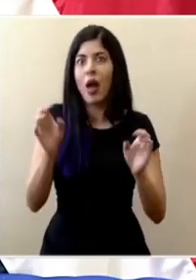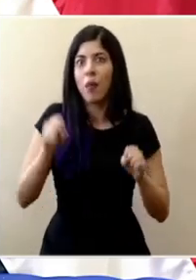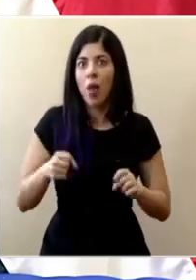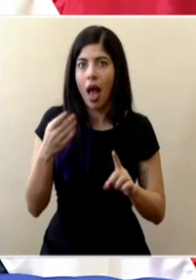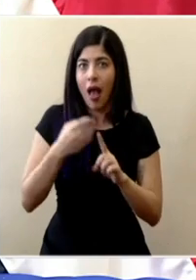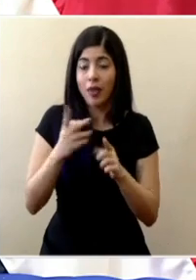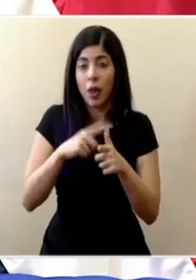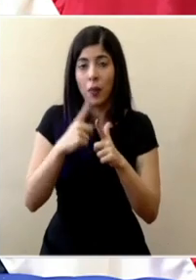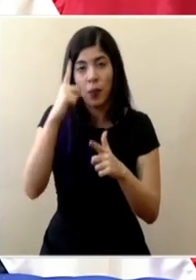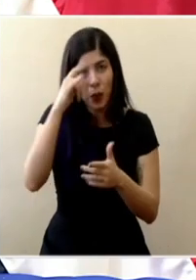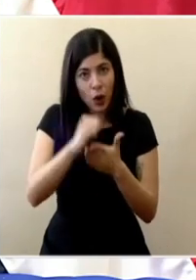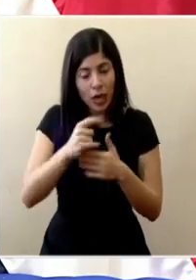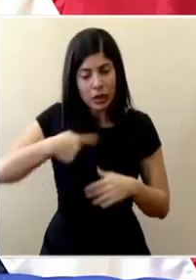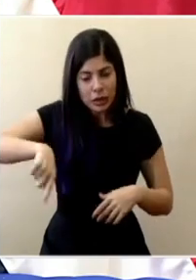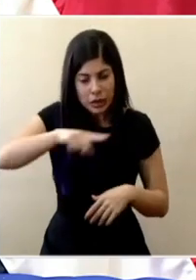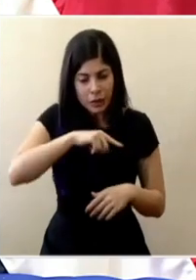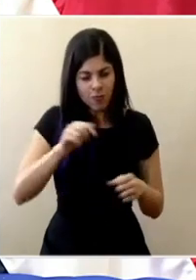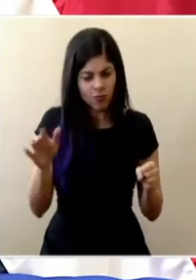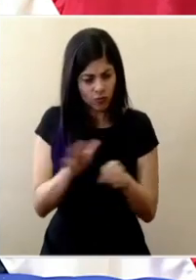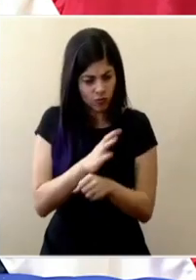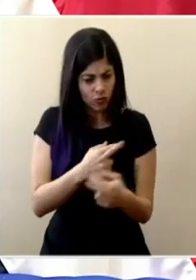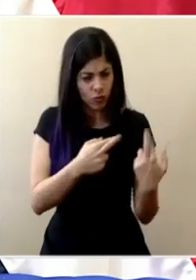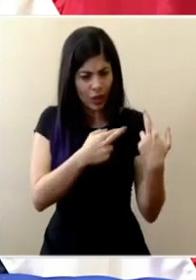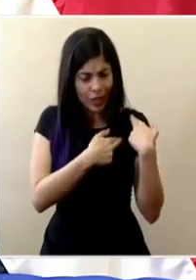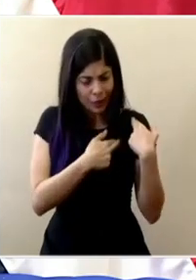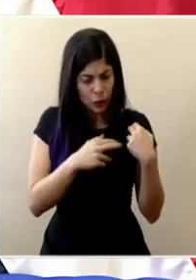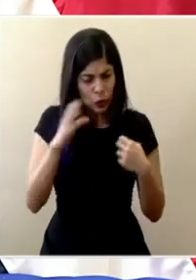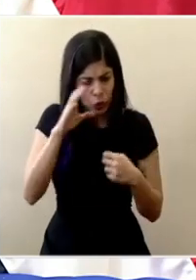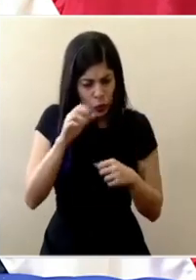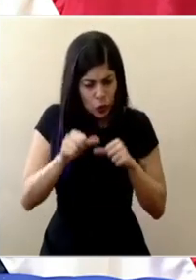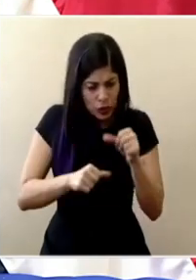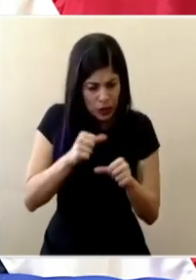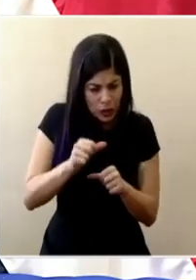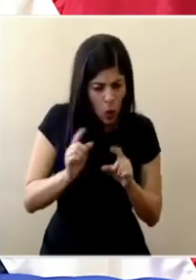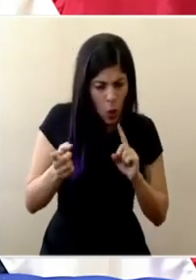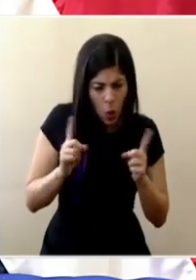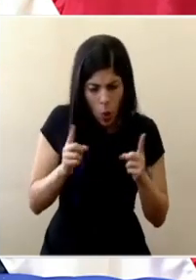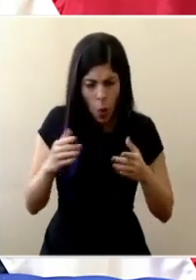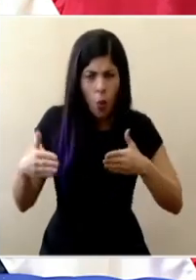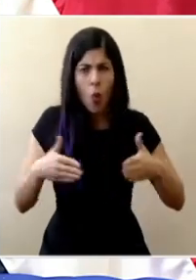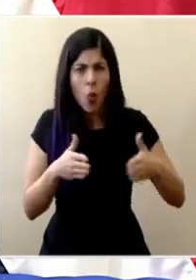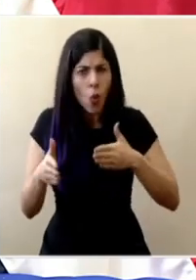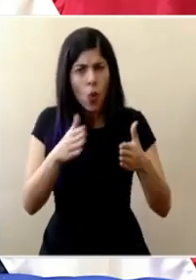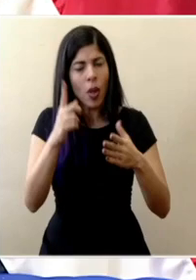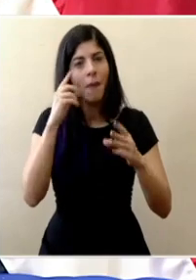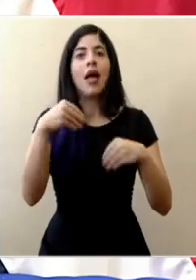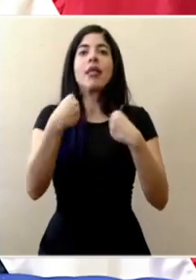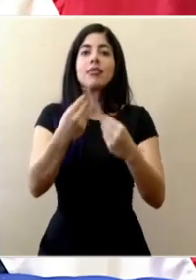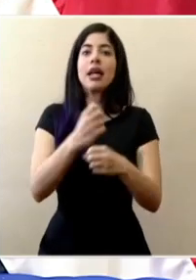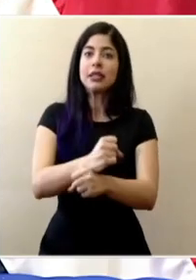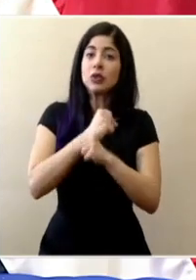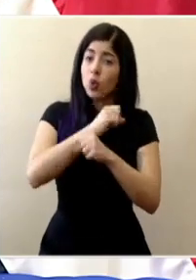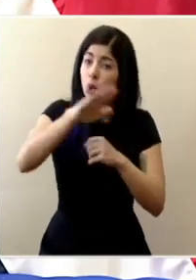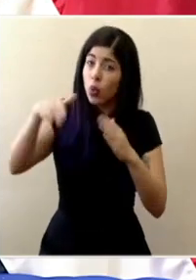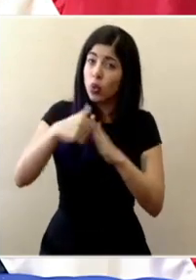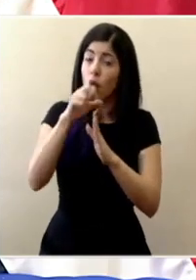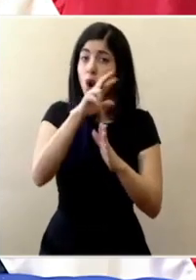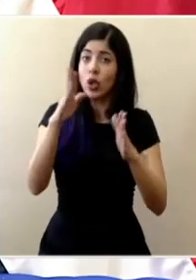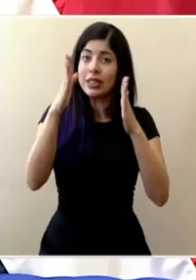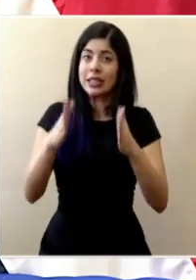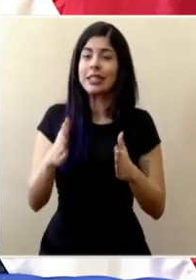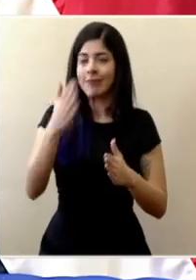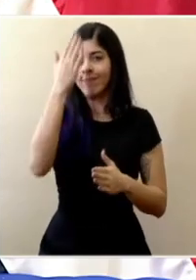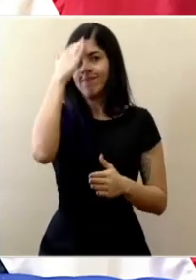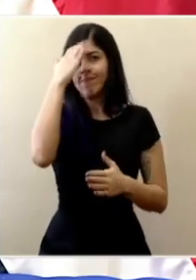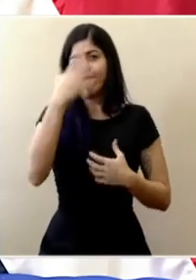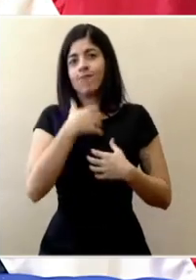eso de lo que se trata es de con absoluta responsabilidad seguir caminando en esa ruta y que tengan la certeza los láseros costarricenses que vamos a